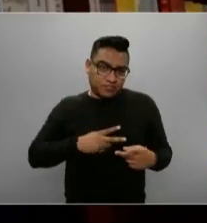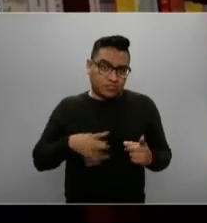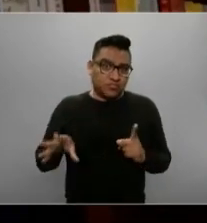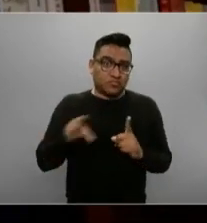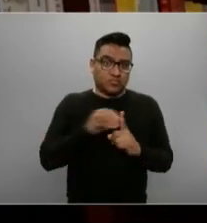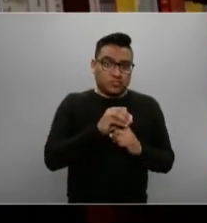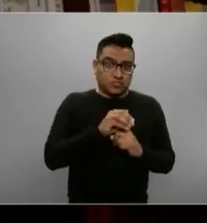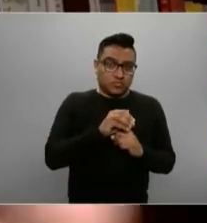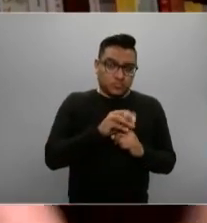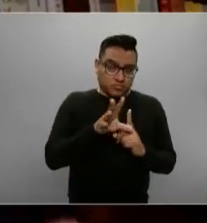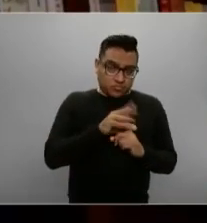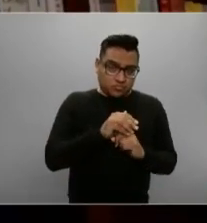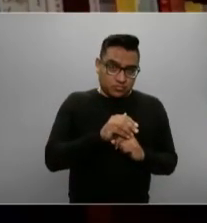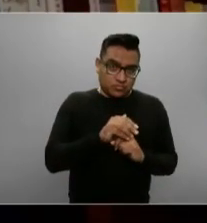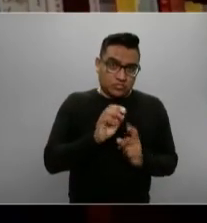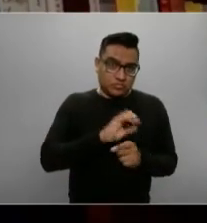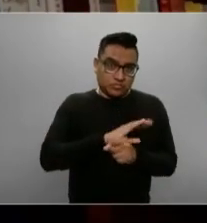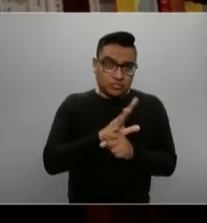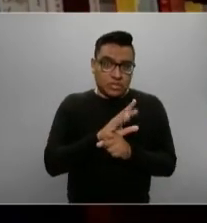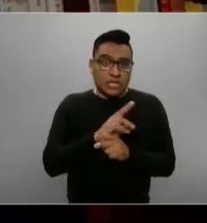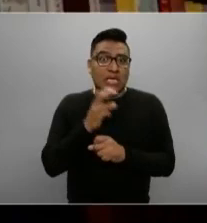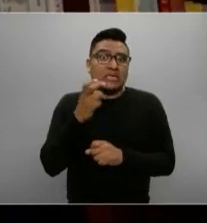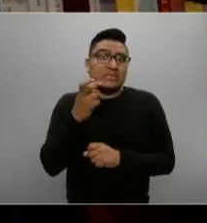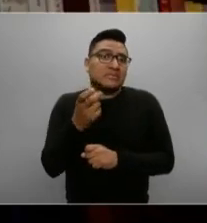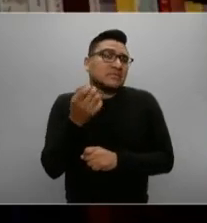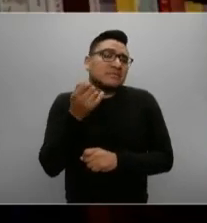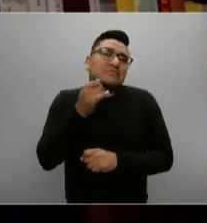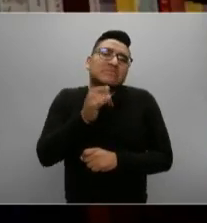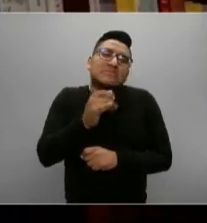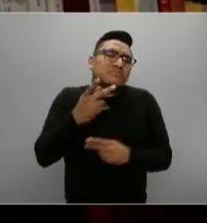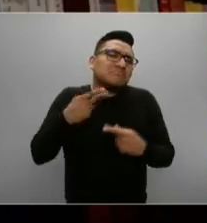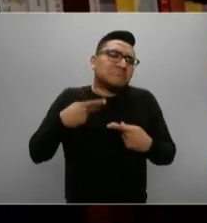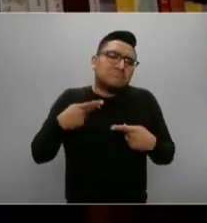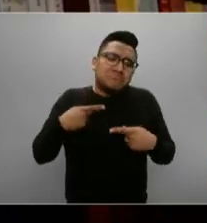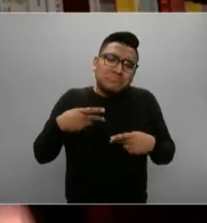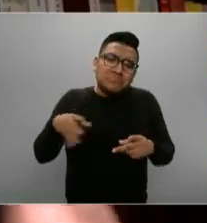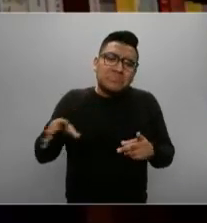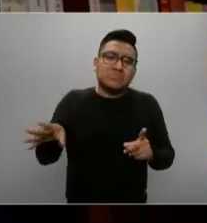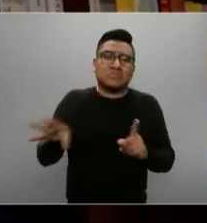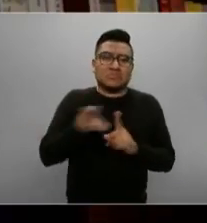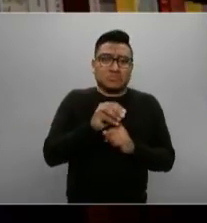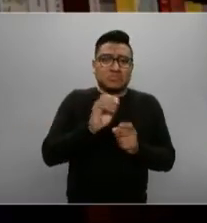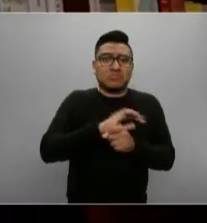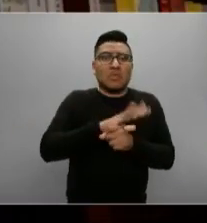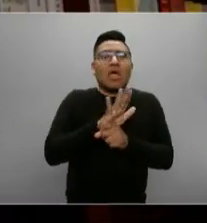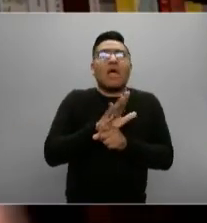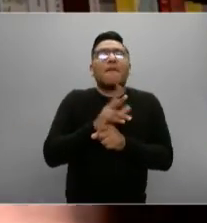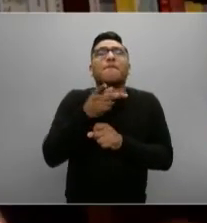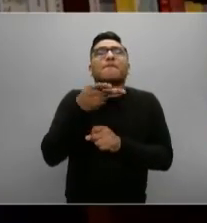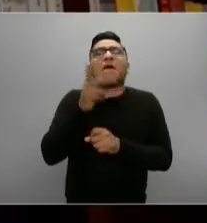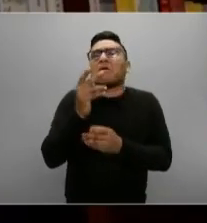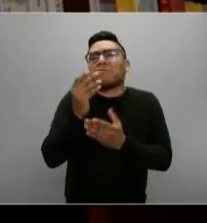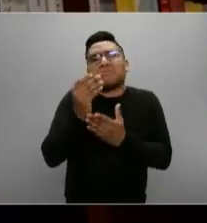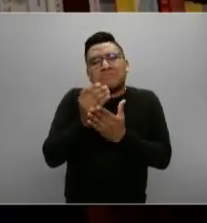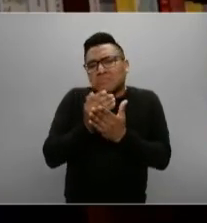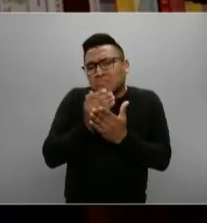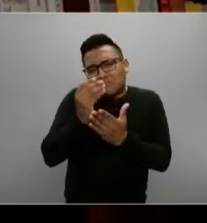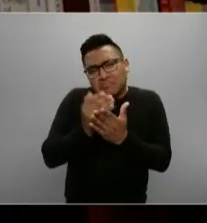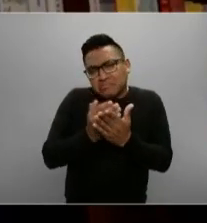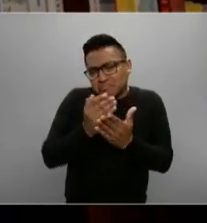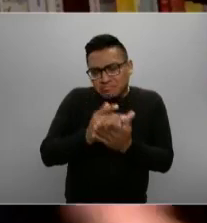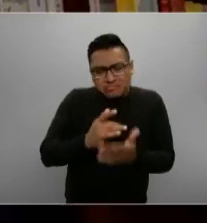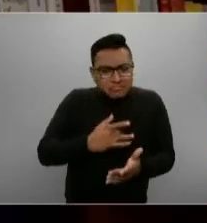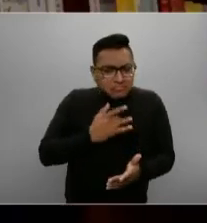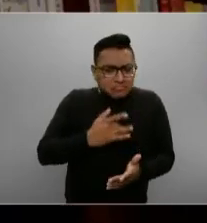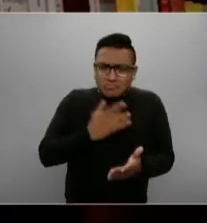que toma en la mayoría de los casos. Entonces, por fortuna, pues yo estuve en